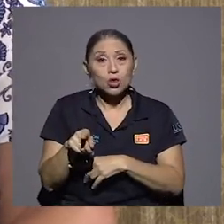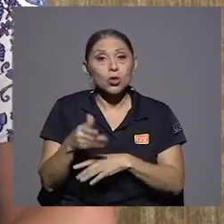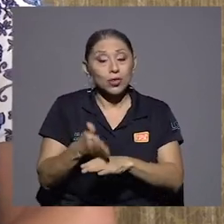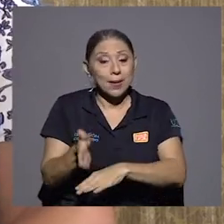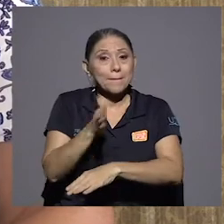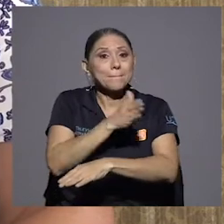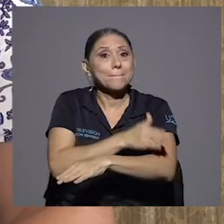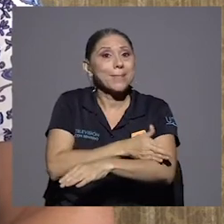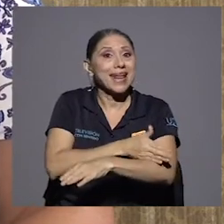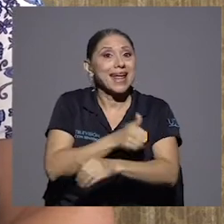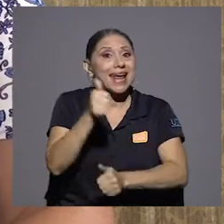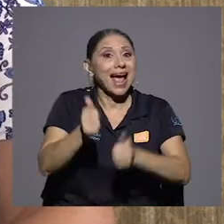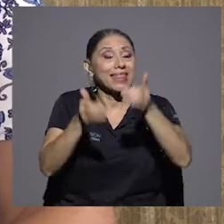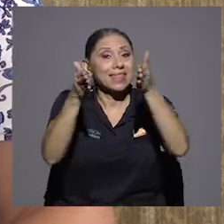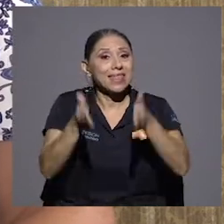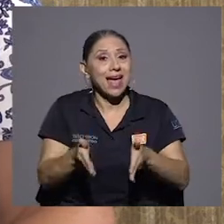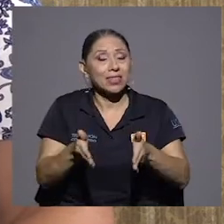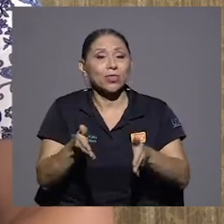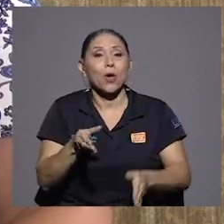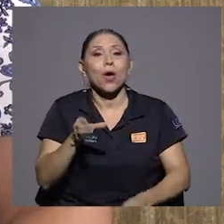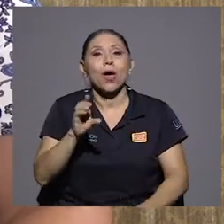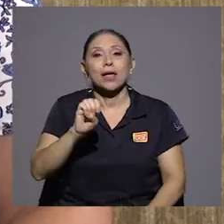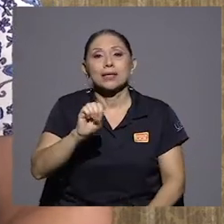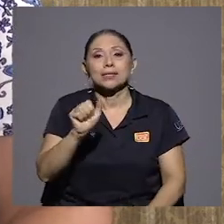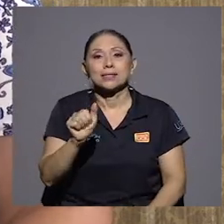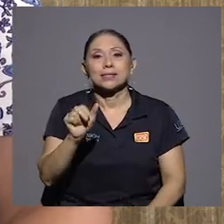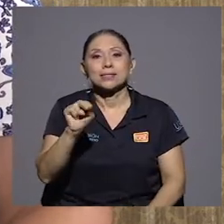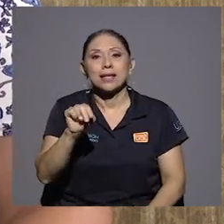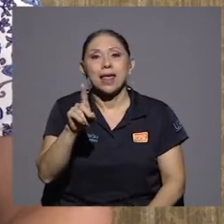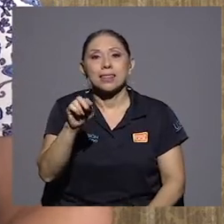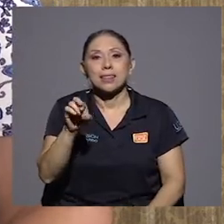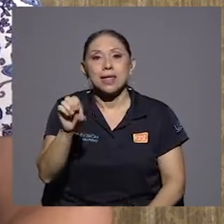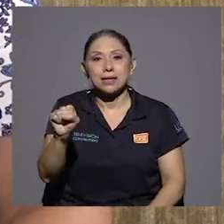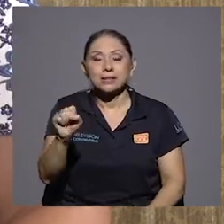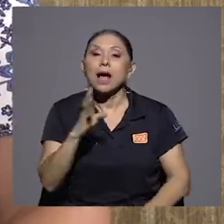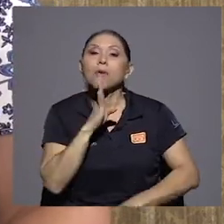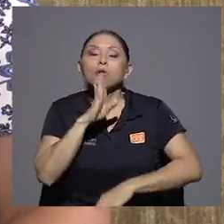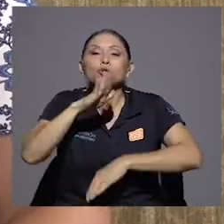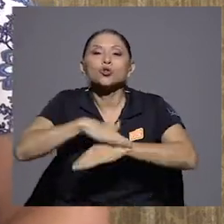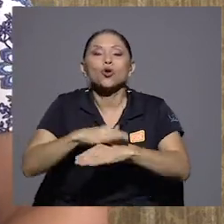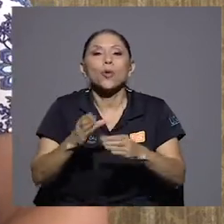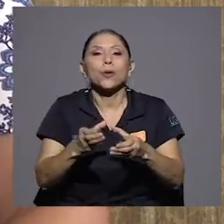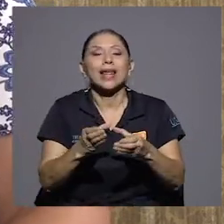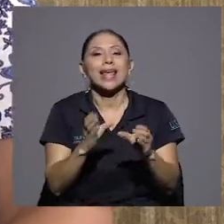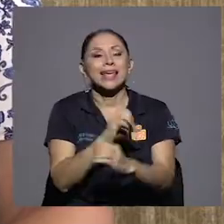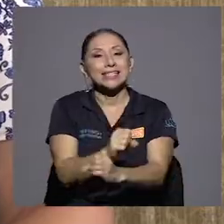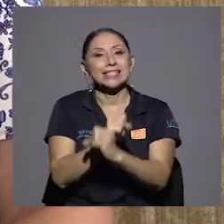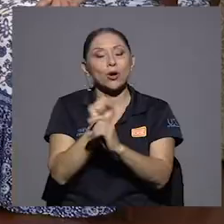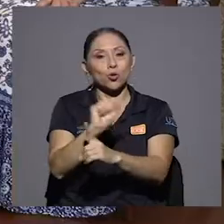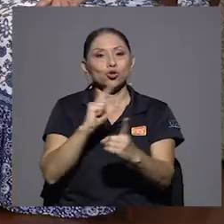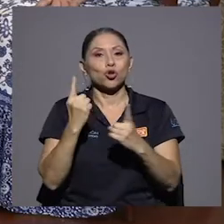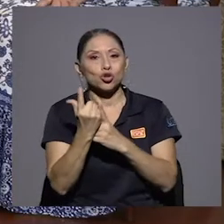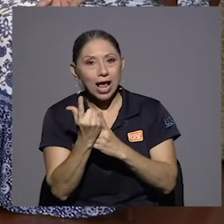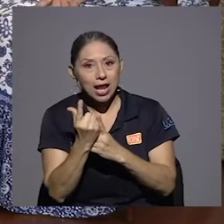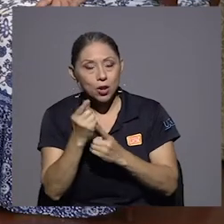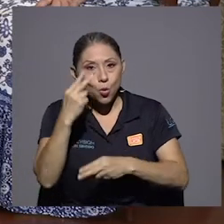Bernie Sanders habló de un seguro social universal, ¿verdad? El famoso Health Care for World, ¿verdad?